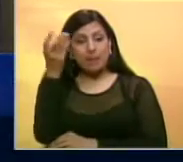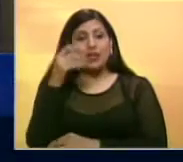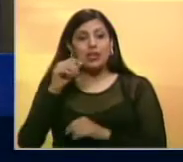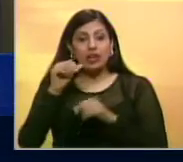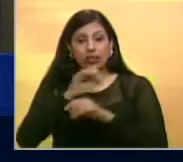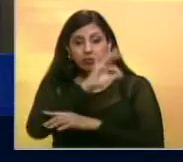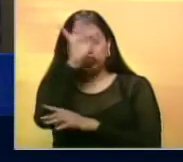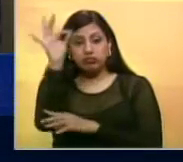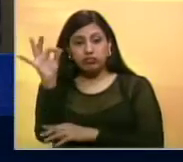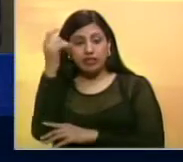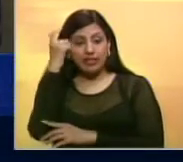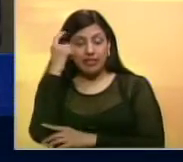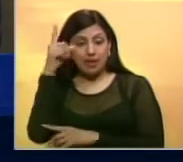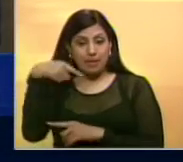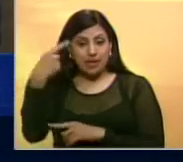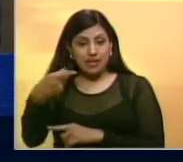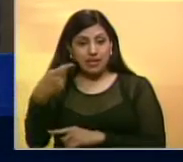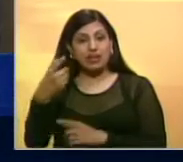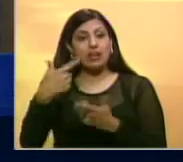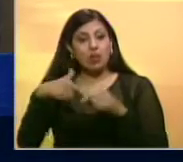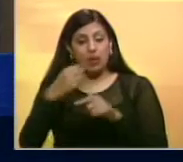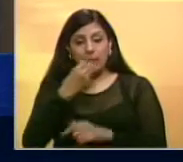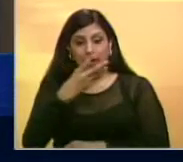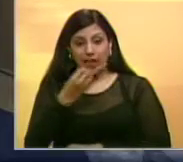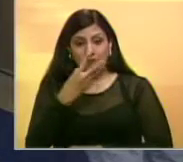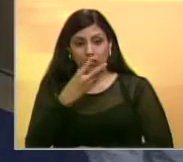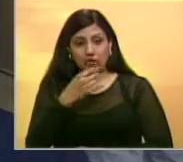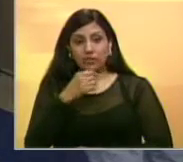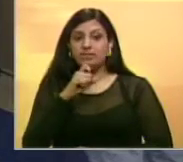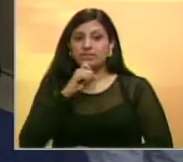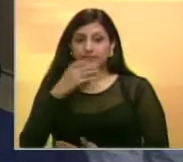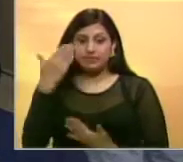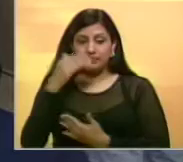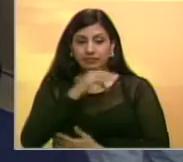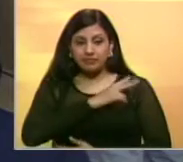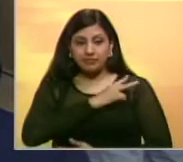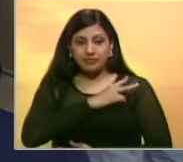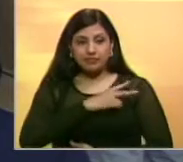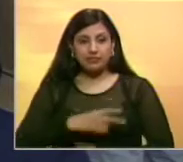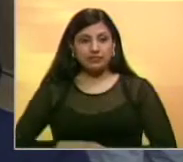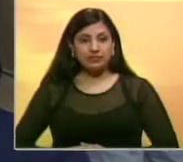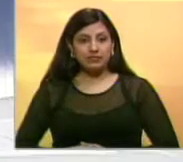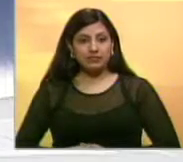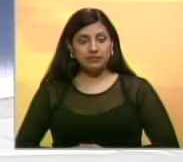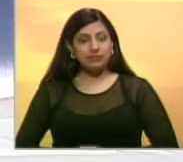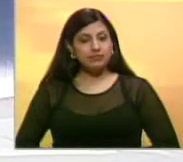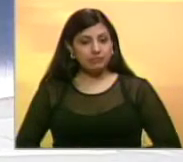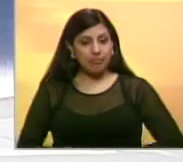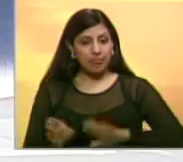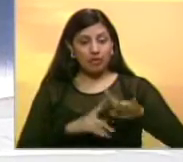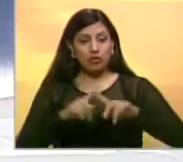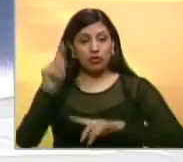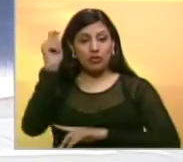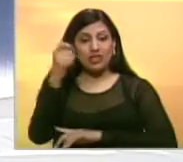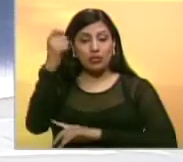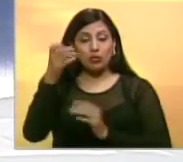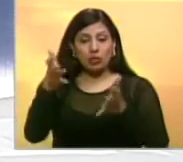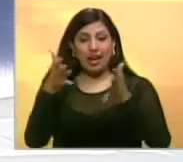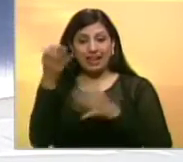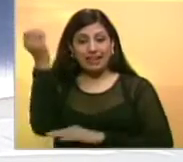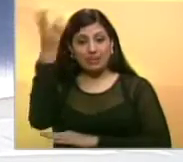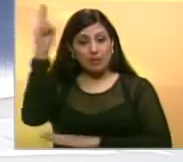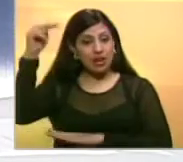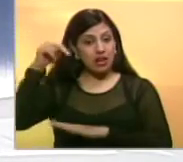durante la jornada. Desde el Palacio de Miraflores, Rafael Aníbal Camacho, Noticiero, Benevisión. El diputado electo a la